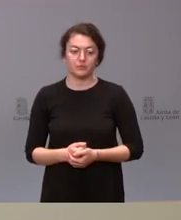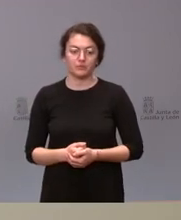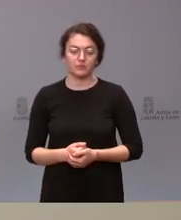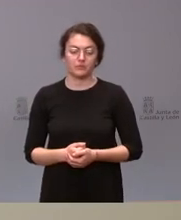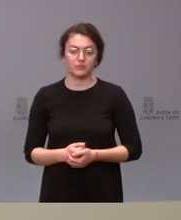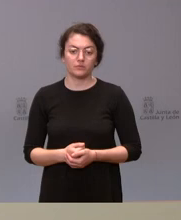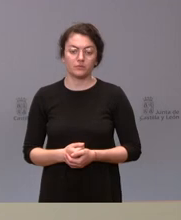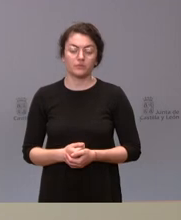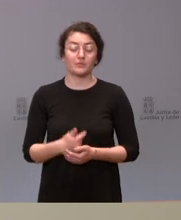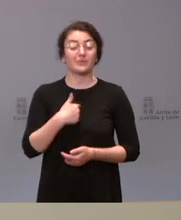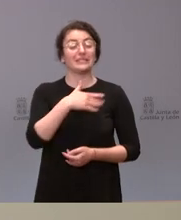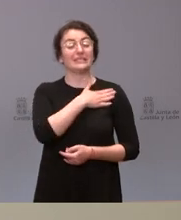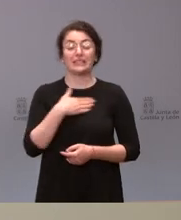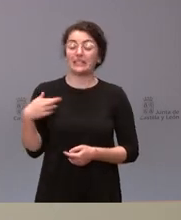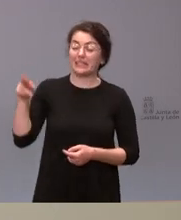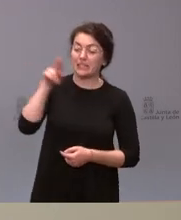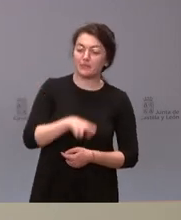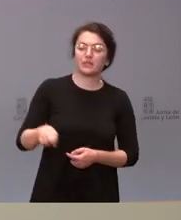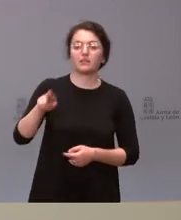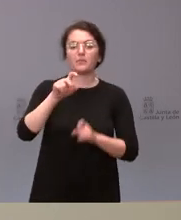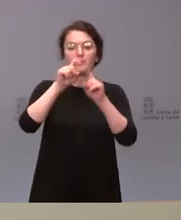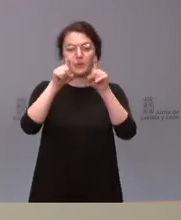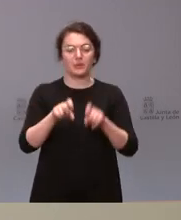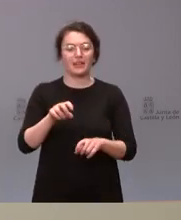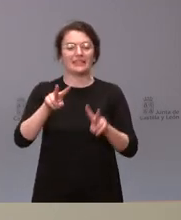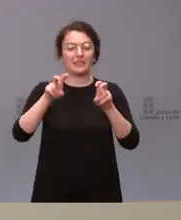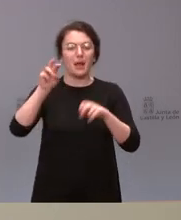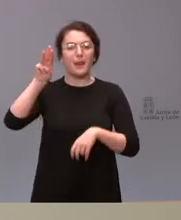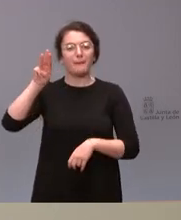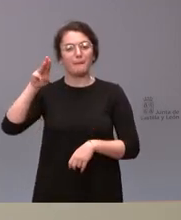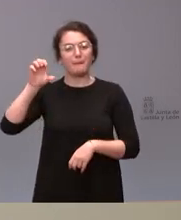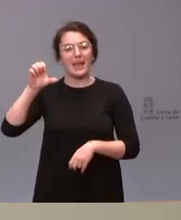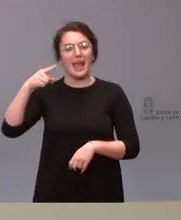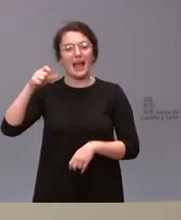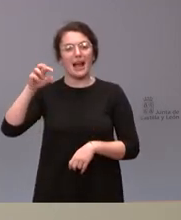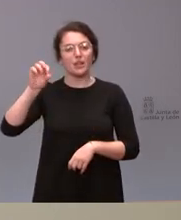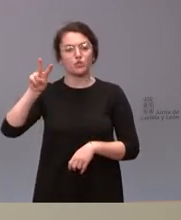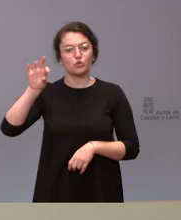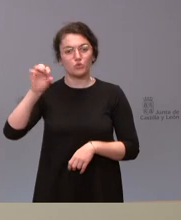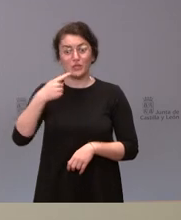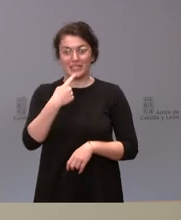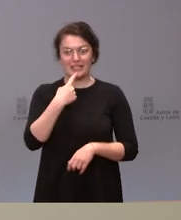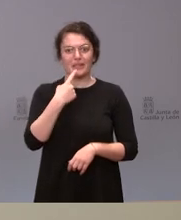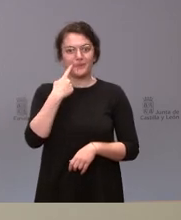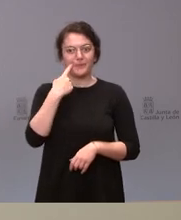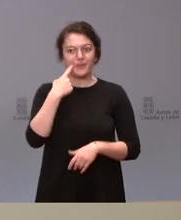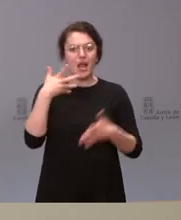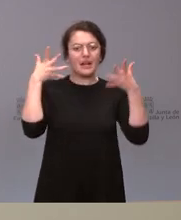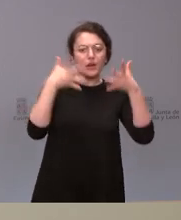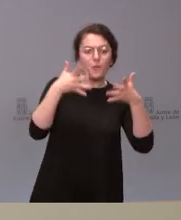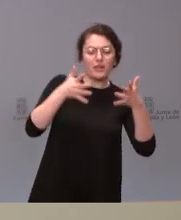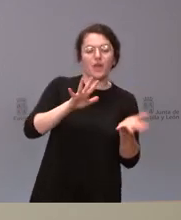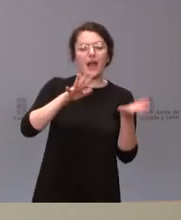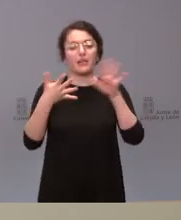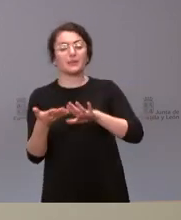Yo quería insistir en mi pregunta sobre Pegasus que le realicé antes ha dicho que sí que iban a adaptar las recomendaciones pero la pregunta